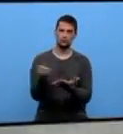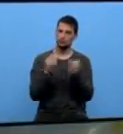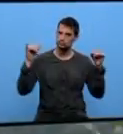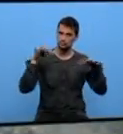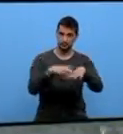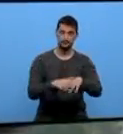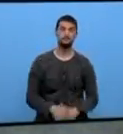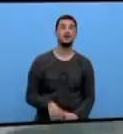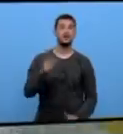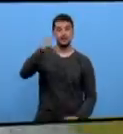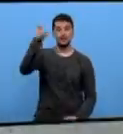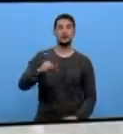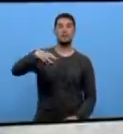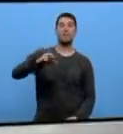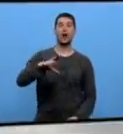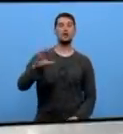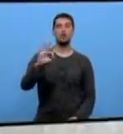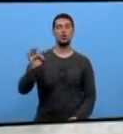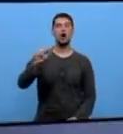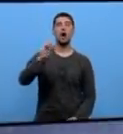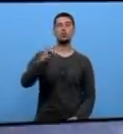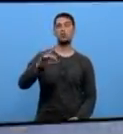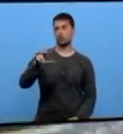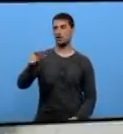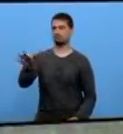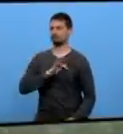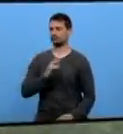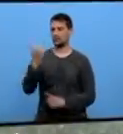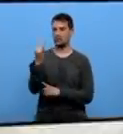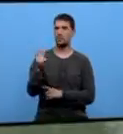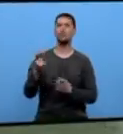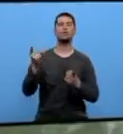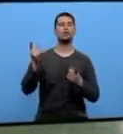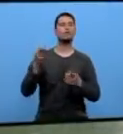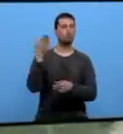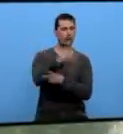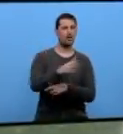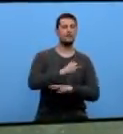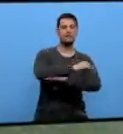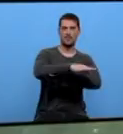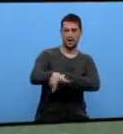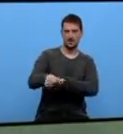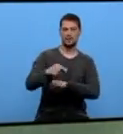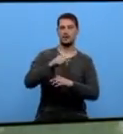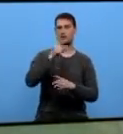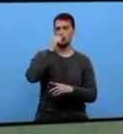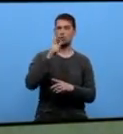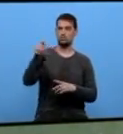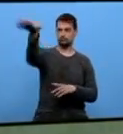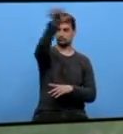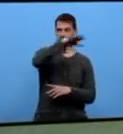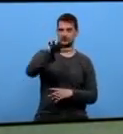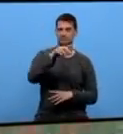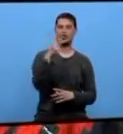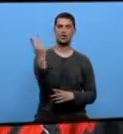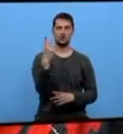Así entrou Mario Azurza nas ondas da Praia de Lóngara, en Barreiros. Com a él, Guille Alonso se estreaba por primeira vez no Surf Camp Deputación de